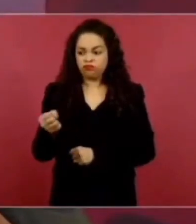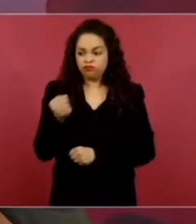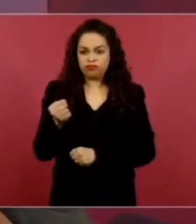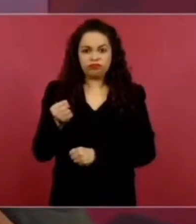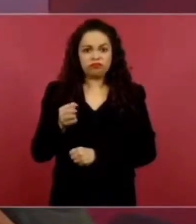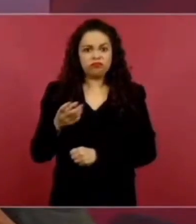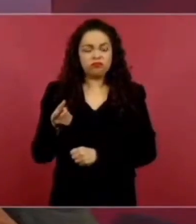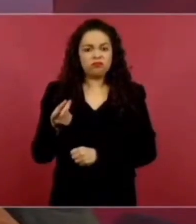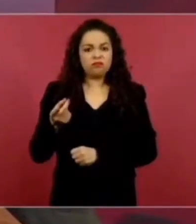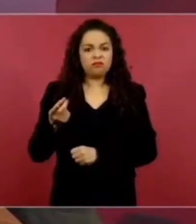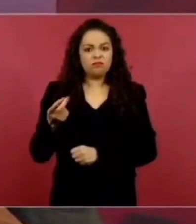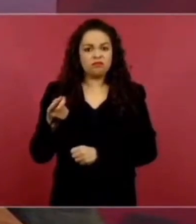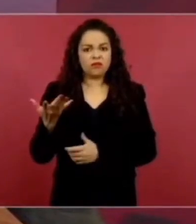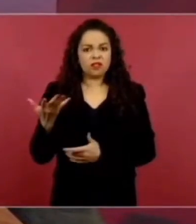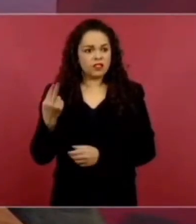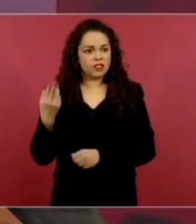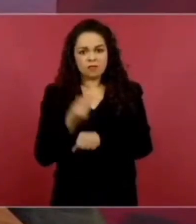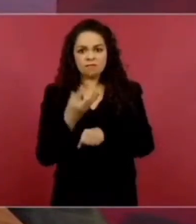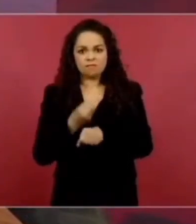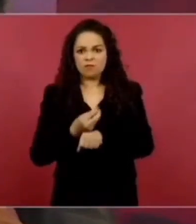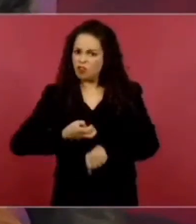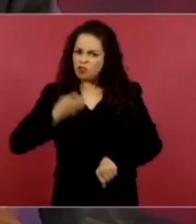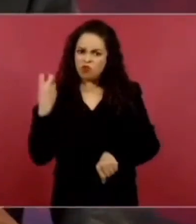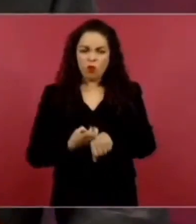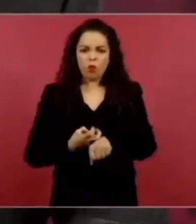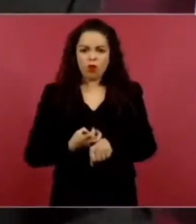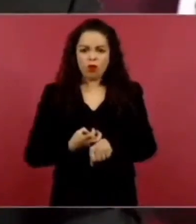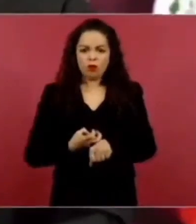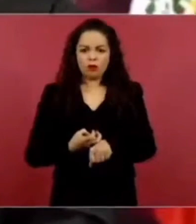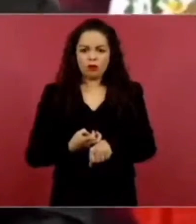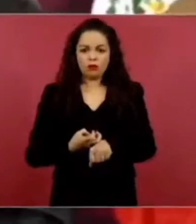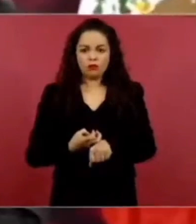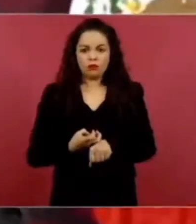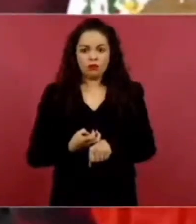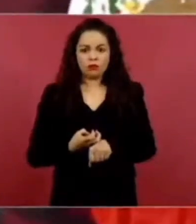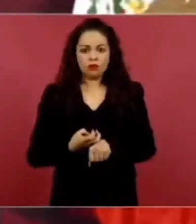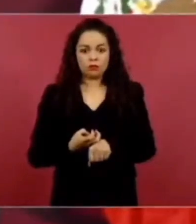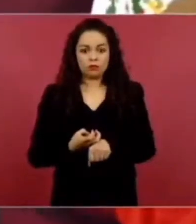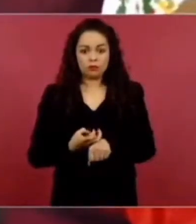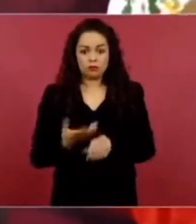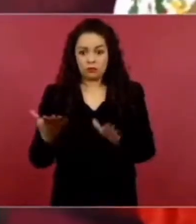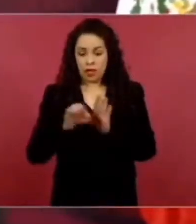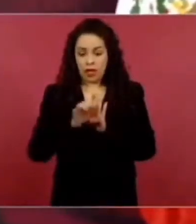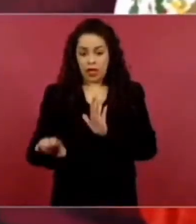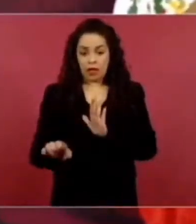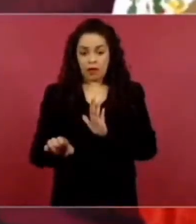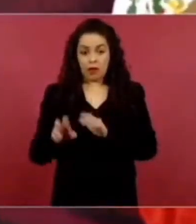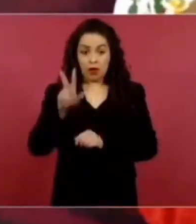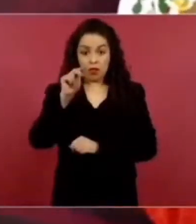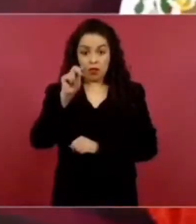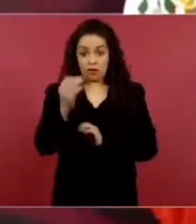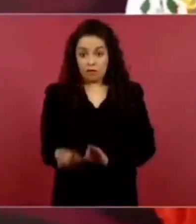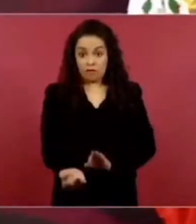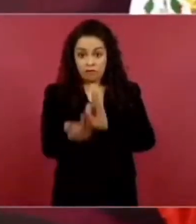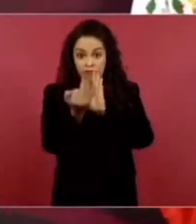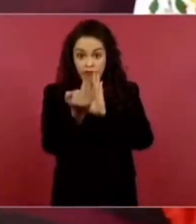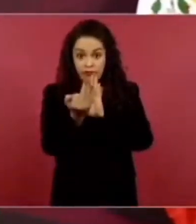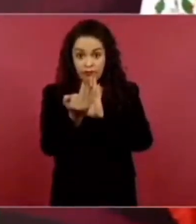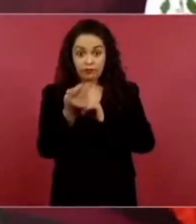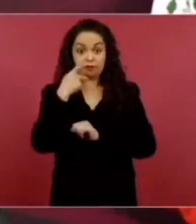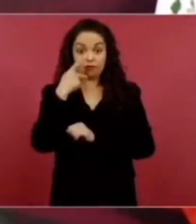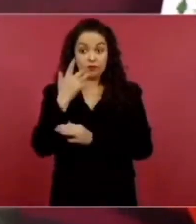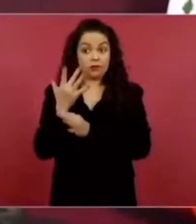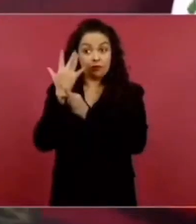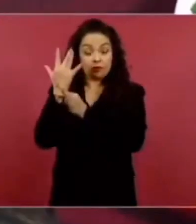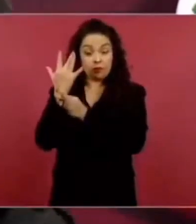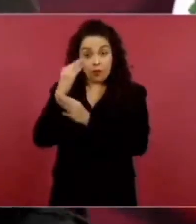Con la mano dura. Se ponían así en frente a la televisión. Decían, no me va a temblar la mano.